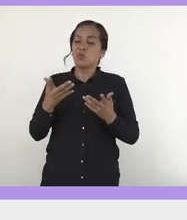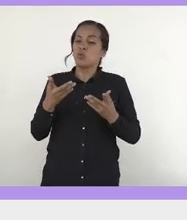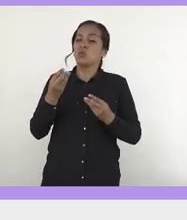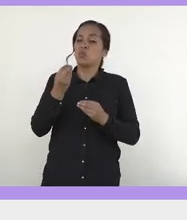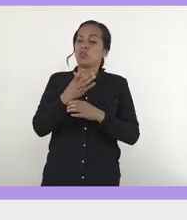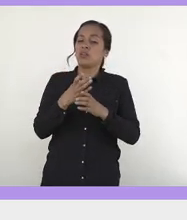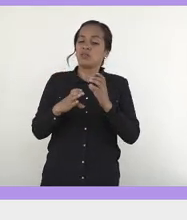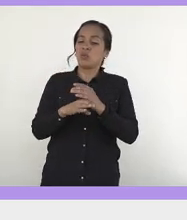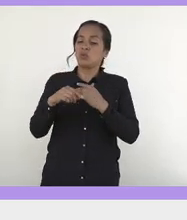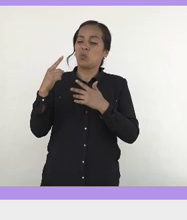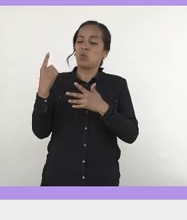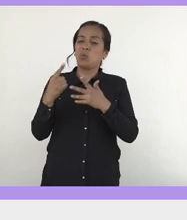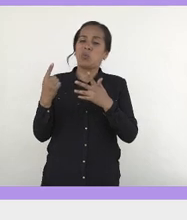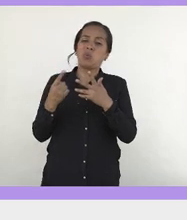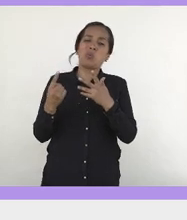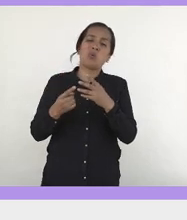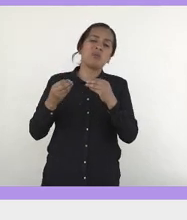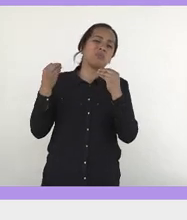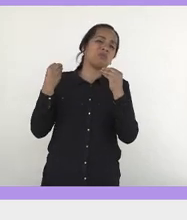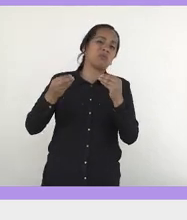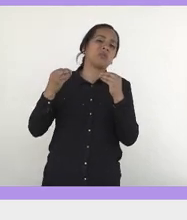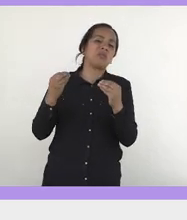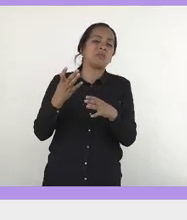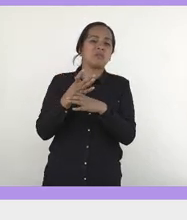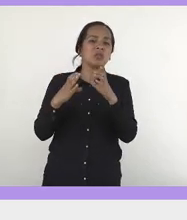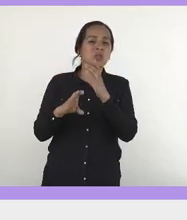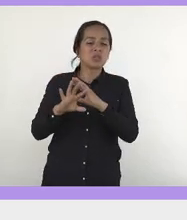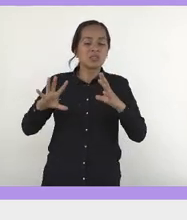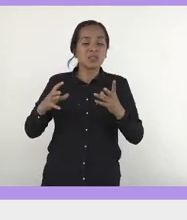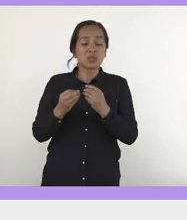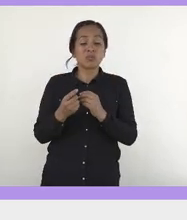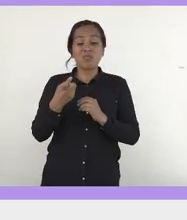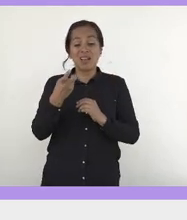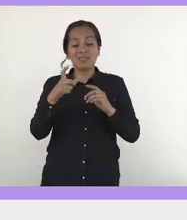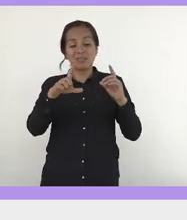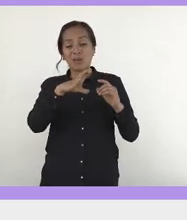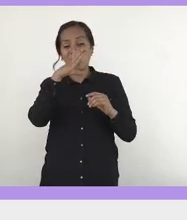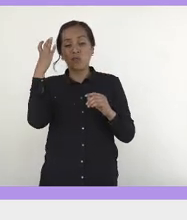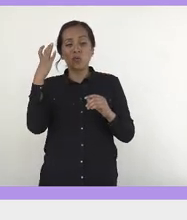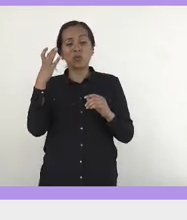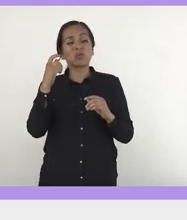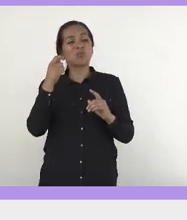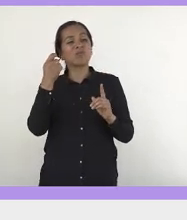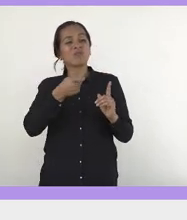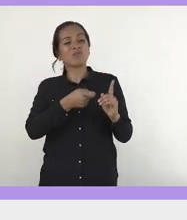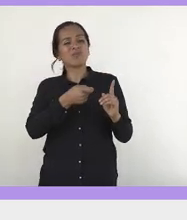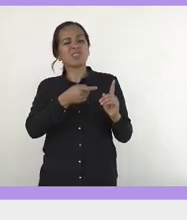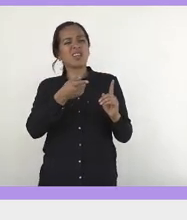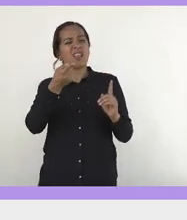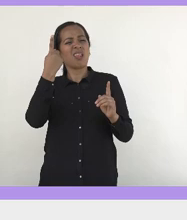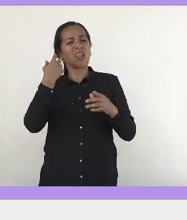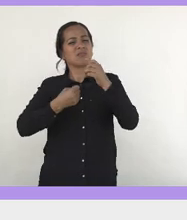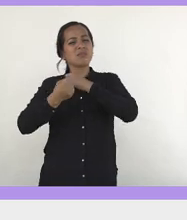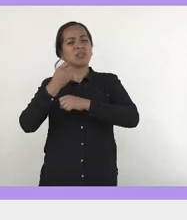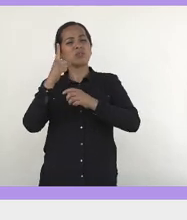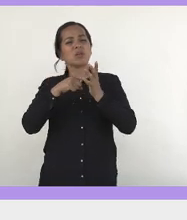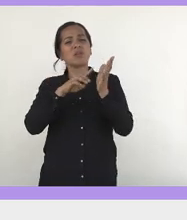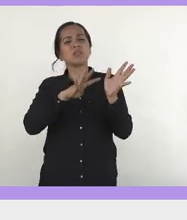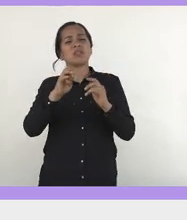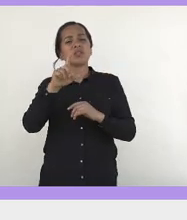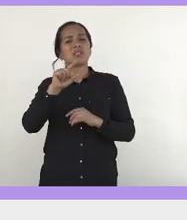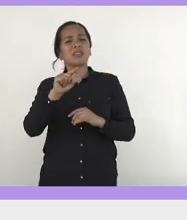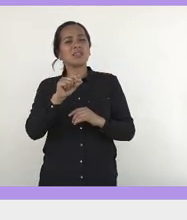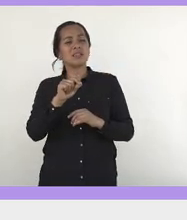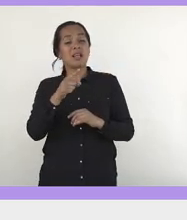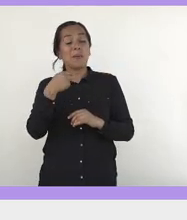no hubiésemos logrado todo lo que hemos logrado. Esta foto es de los 70, y a